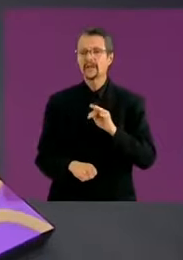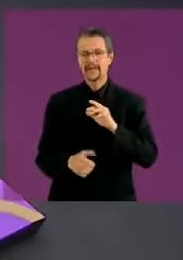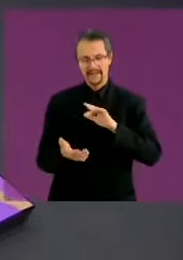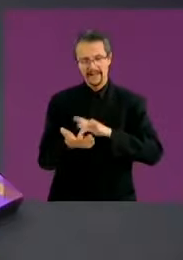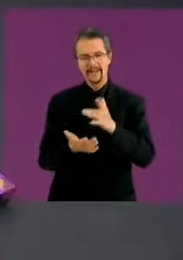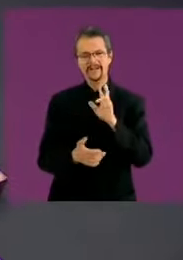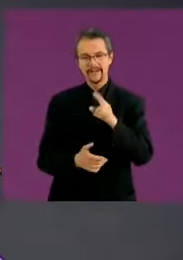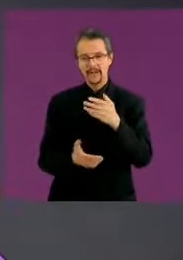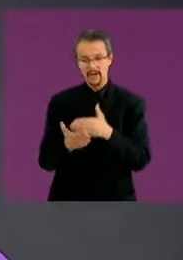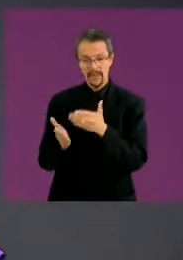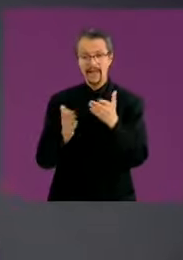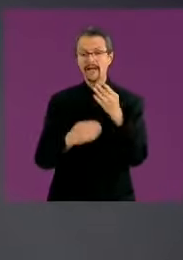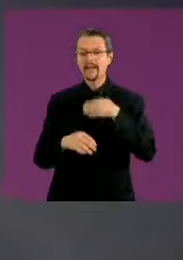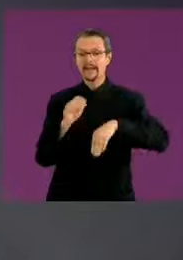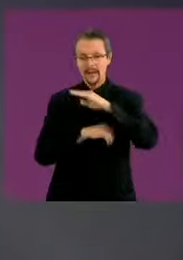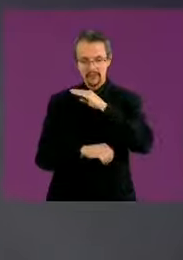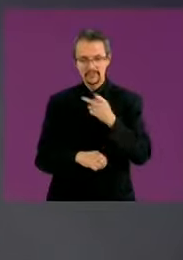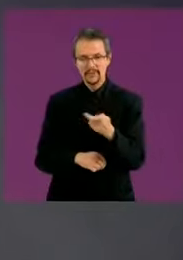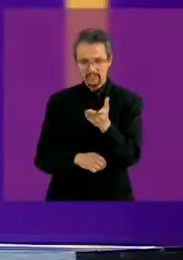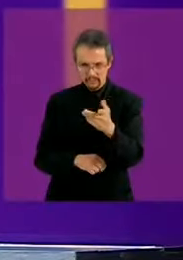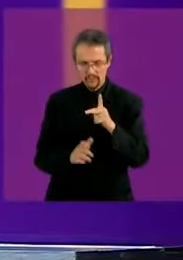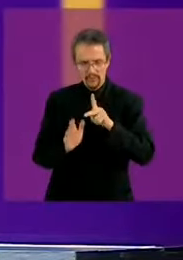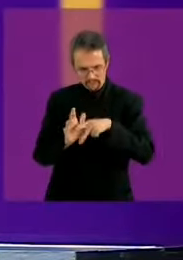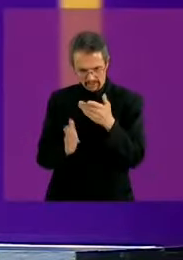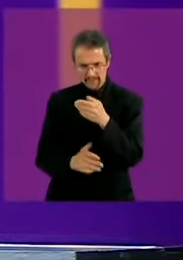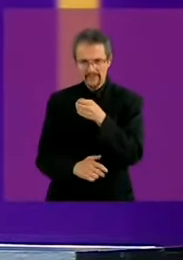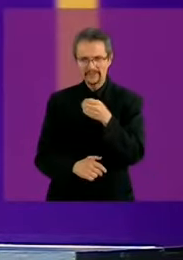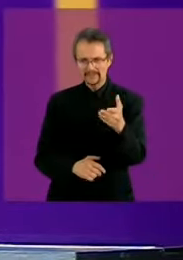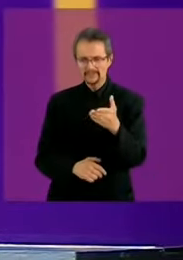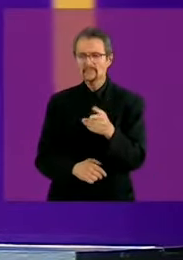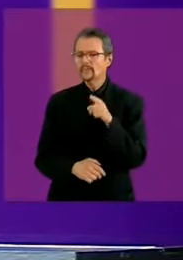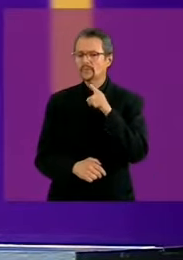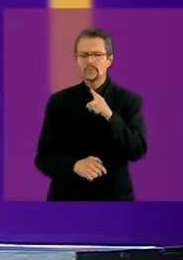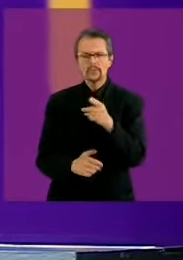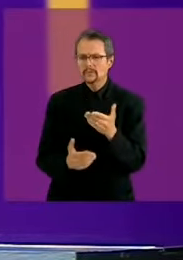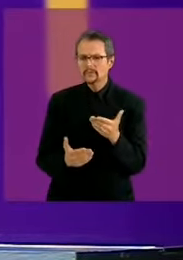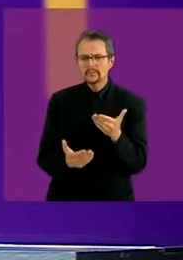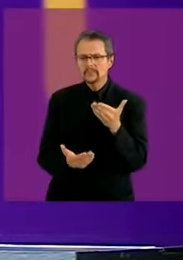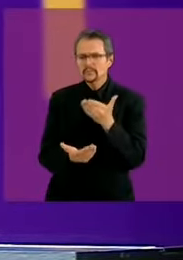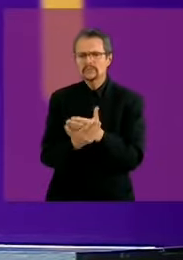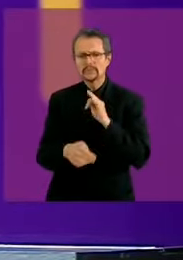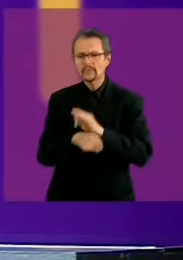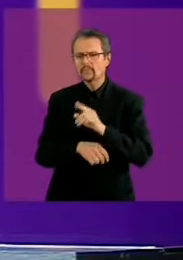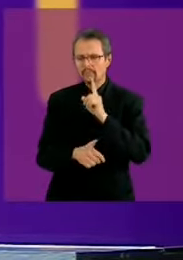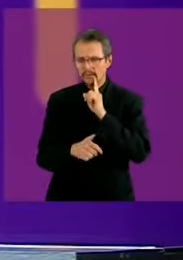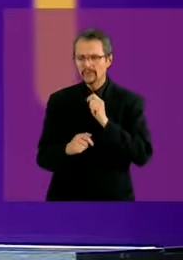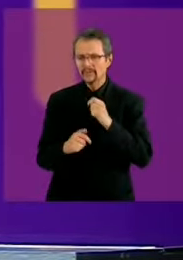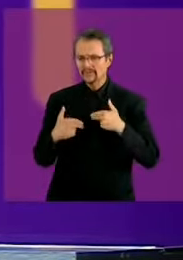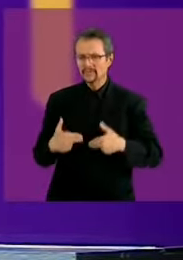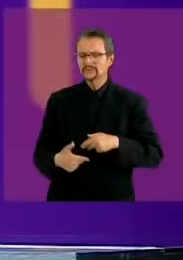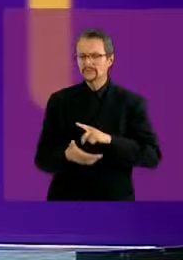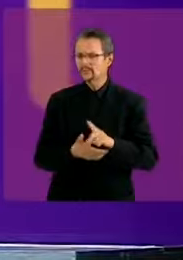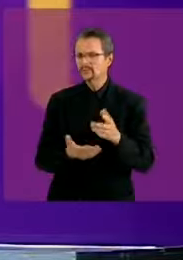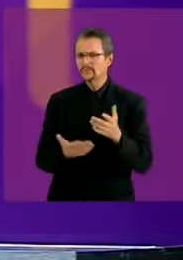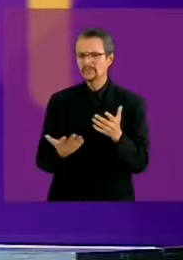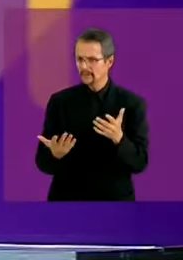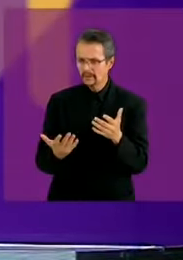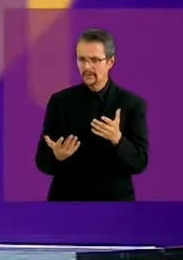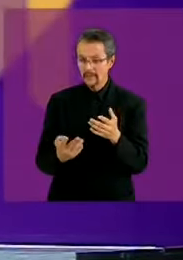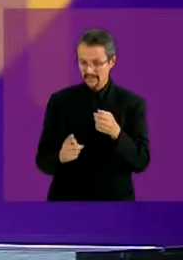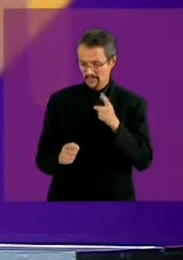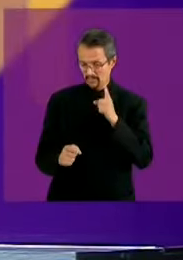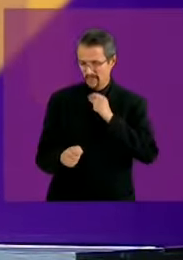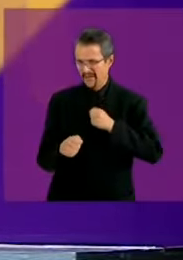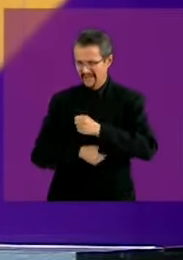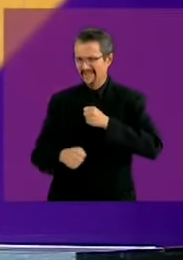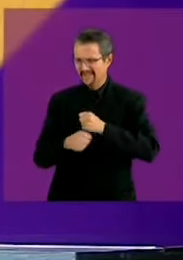misma pregunta, se la repito. ¿Qué acciones sustantivas y con enfoque de derechos humanos va a realizar para atender las violencias contra